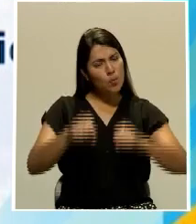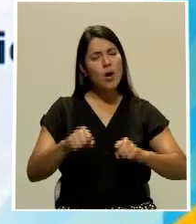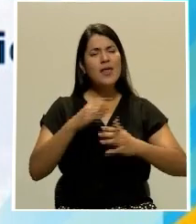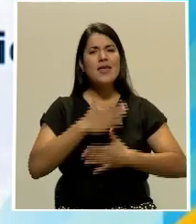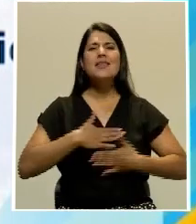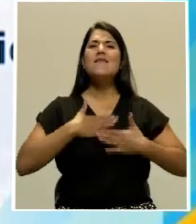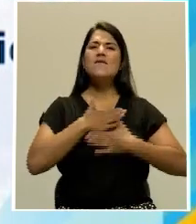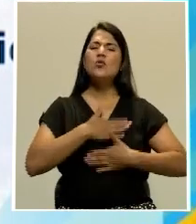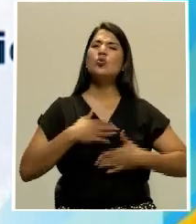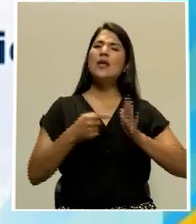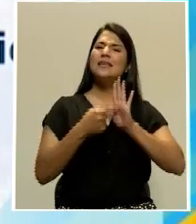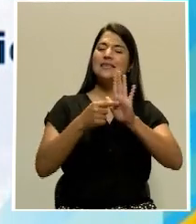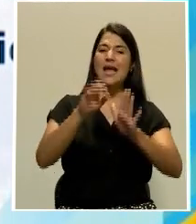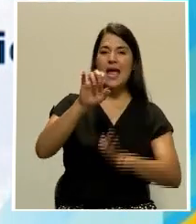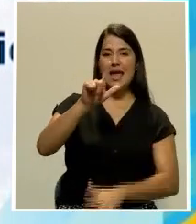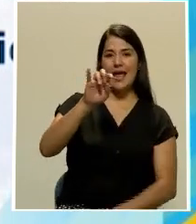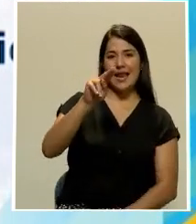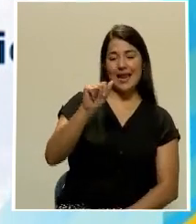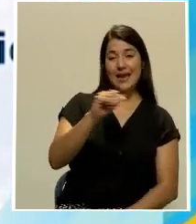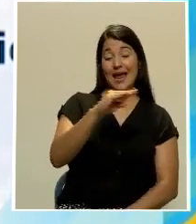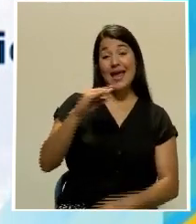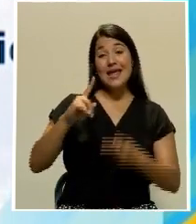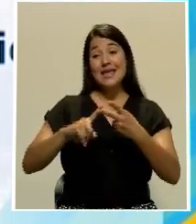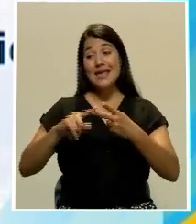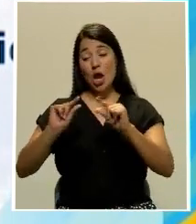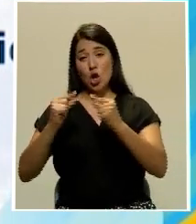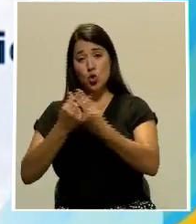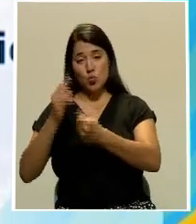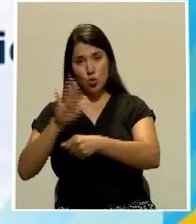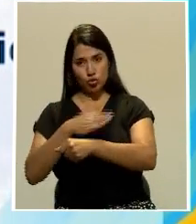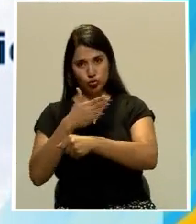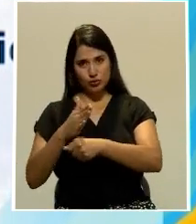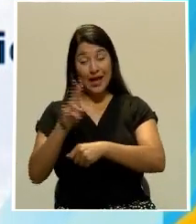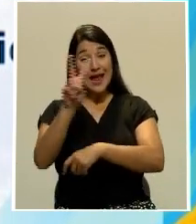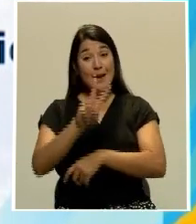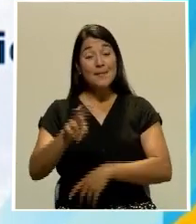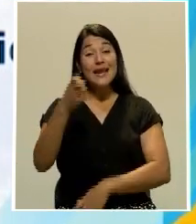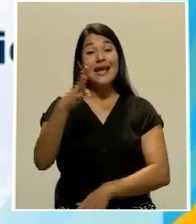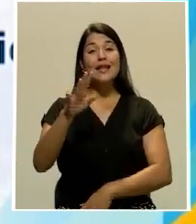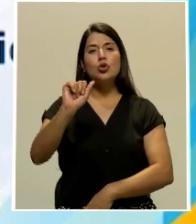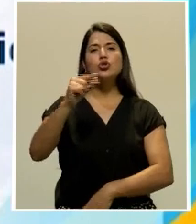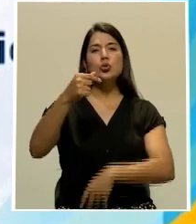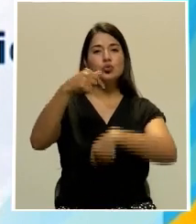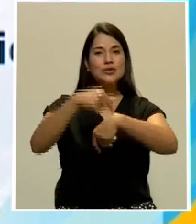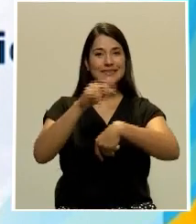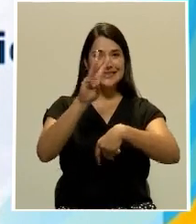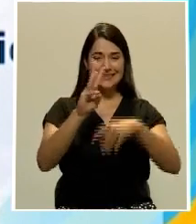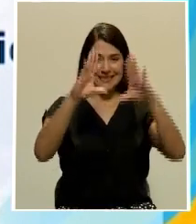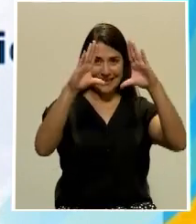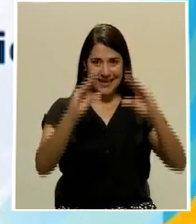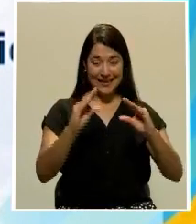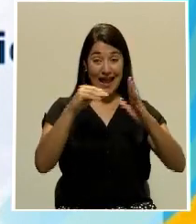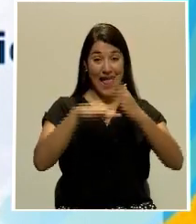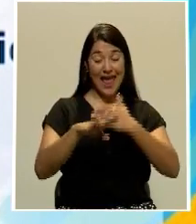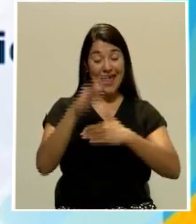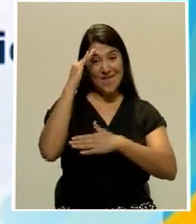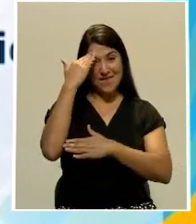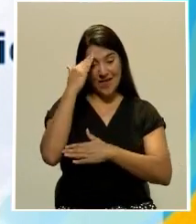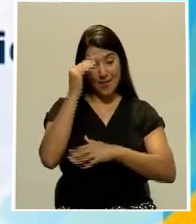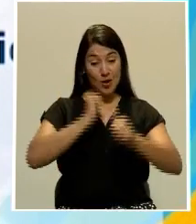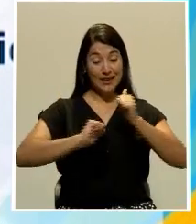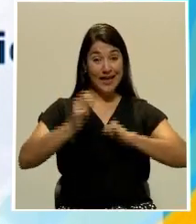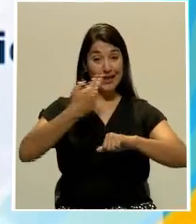de la presentación de Elena y la Orquesta Lunar el viernes 14 de agosto a las 6 de la tarde en Facebook